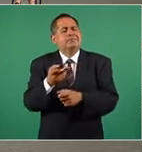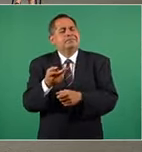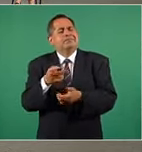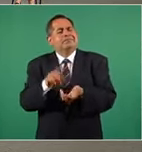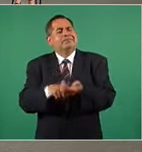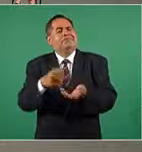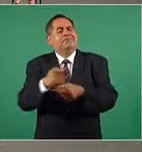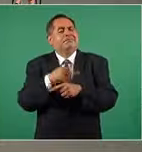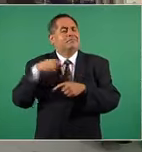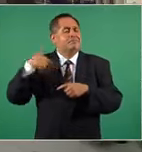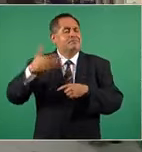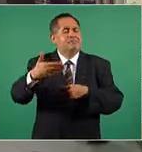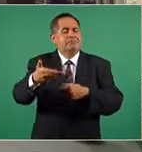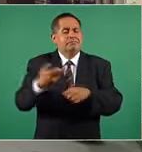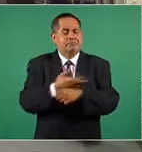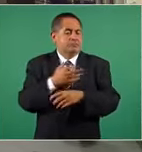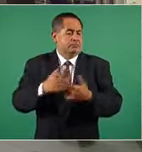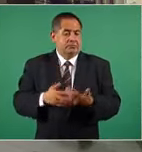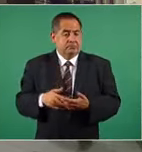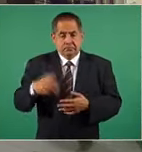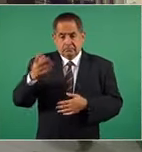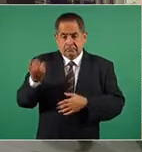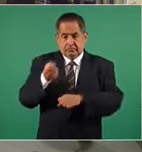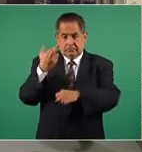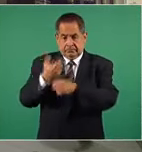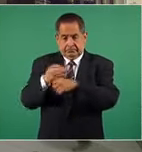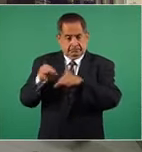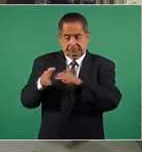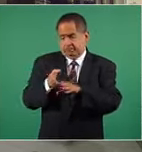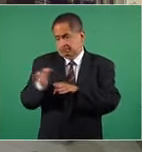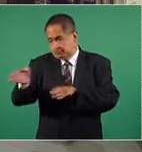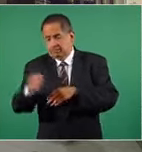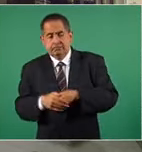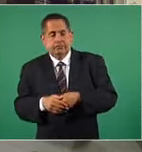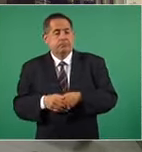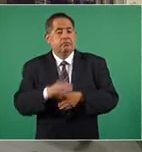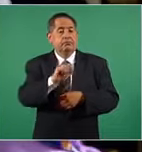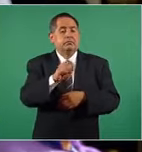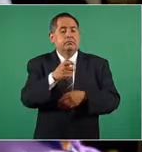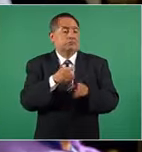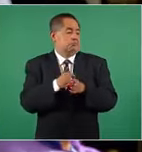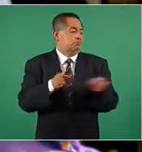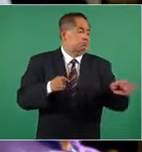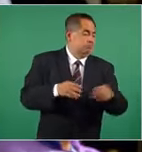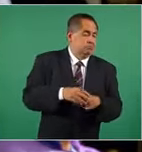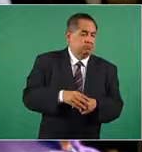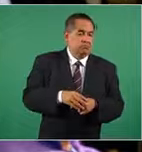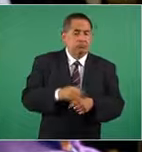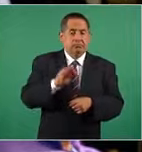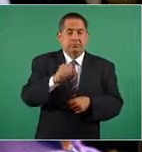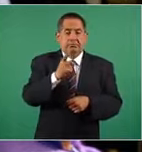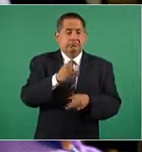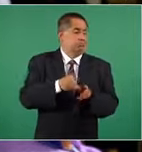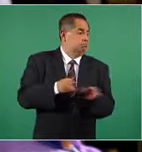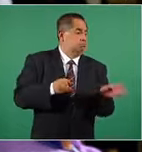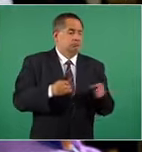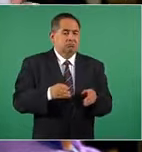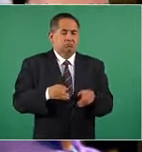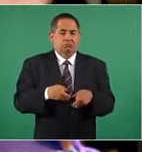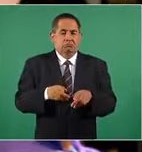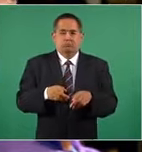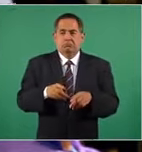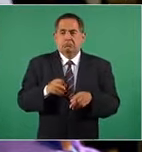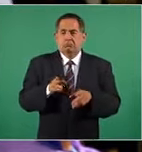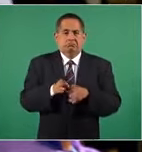señor presidente? Parece que la Secretaría del Trabajo va por un lado, la Secretaría de Gobernación va por otro, la Fiscalía General de la República va por otro, la